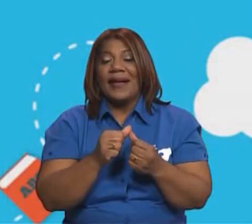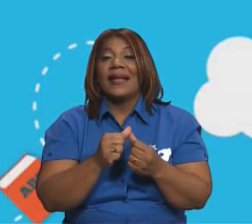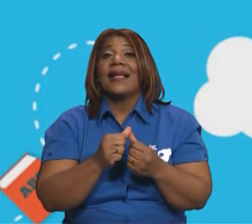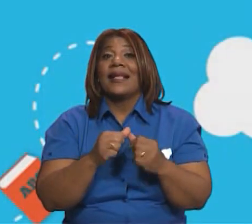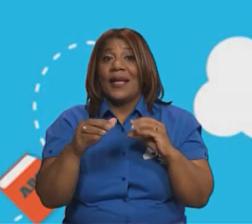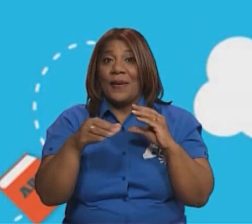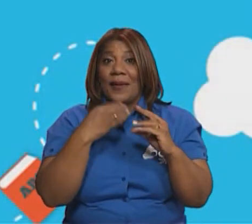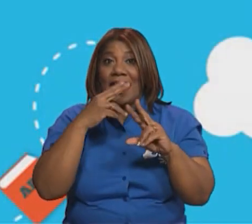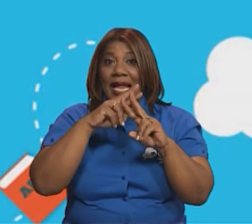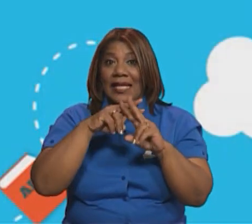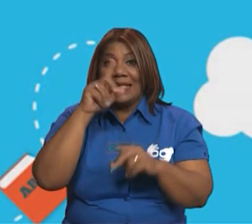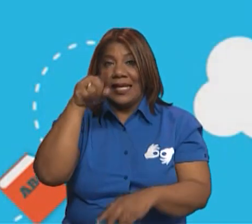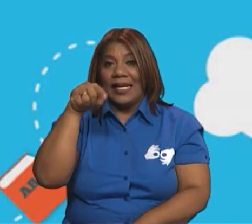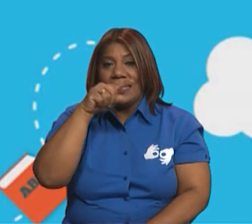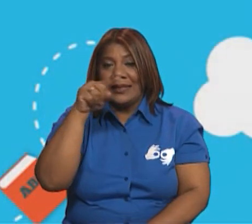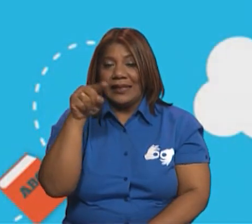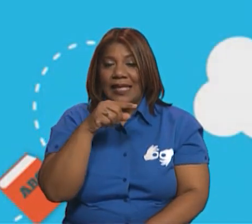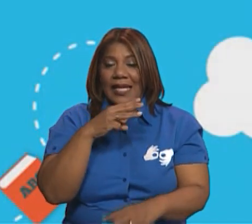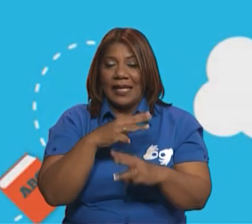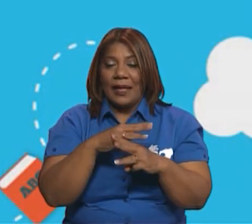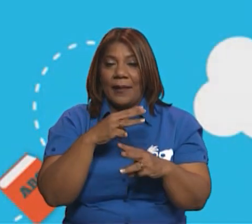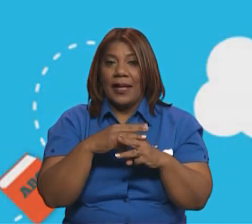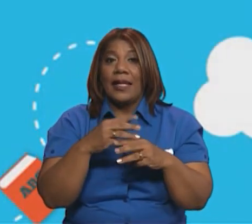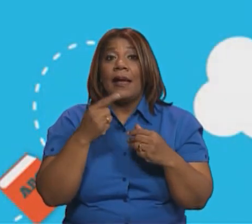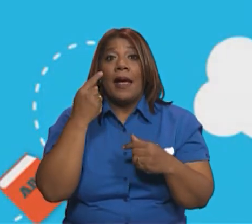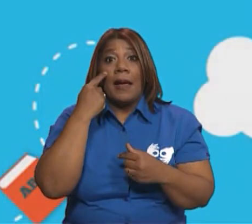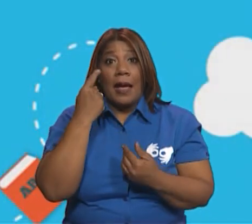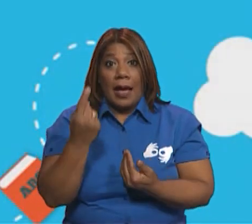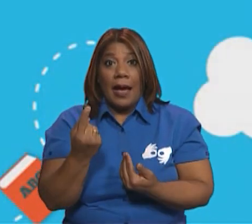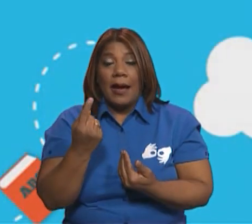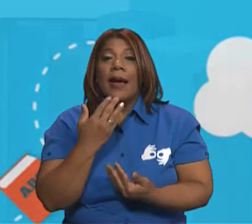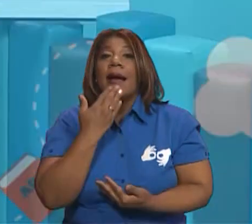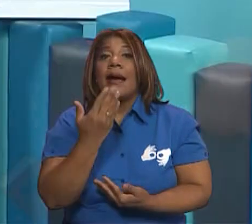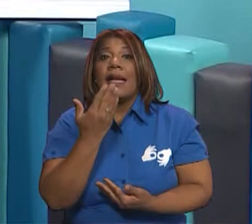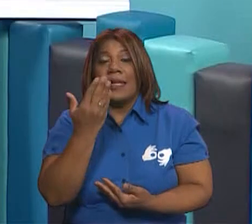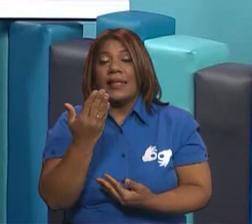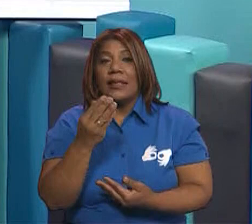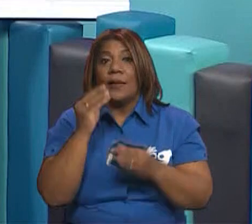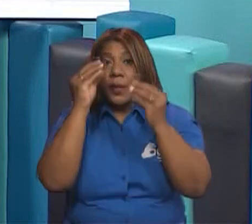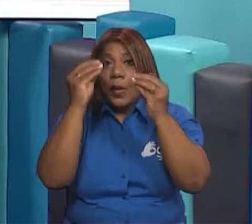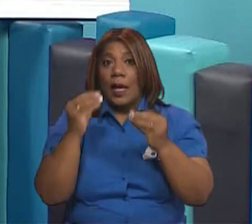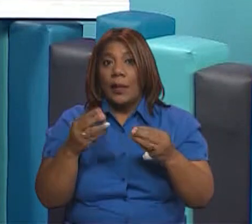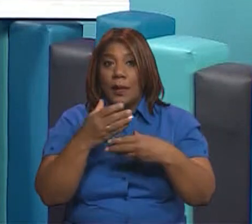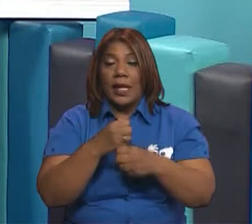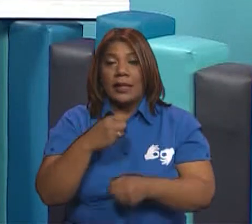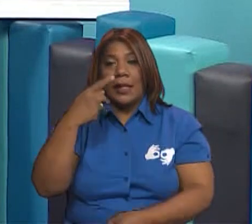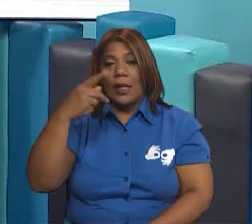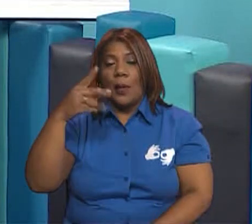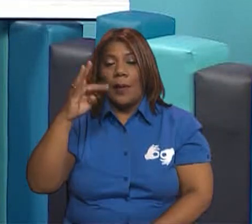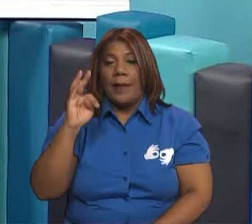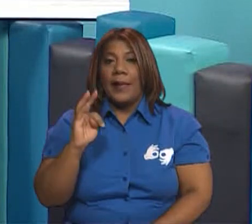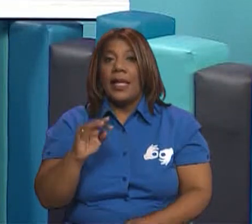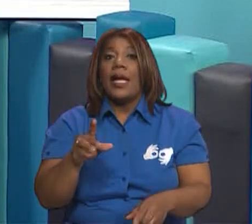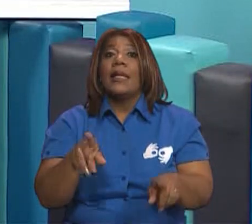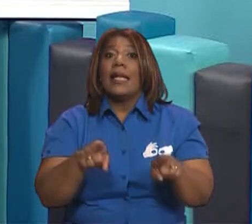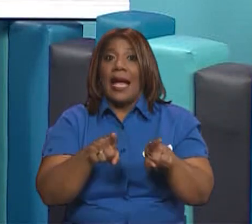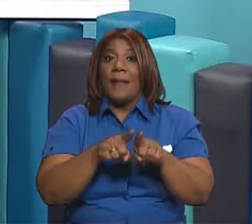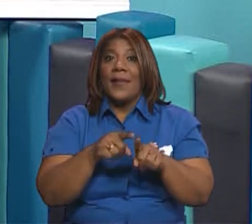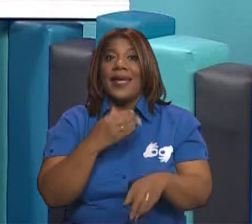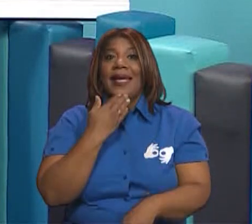Mitre y Elida Tencio por su participación en el desarrollo de esta clase. También agradecemos a todos nuestros